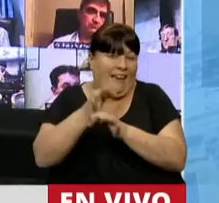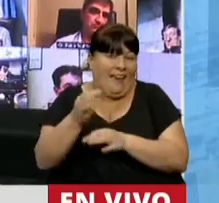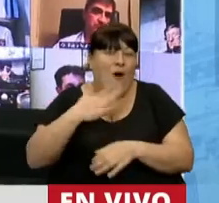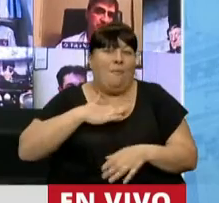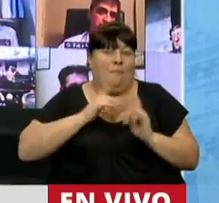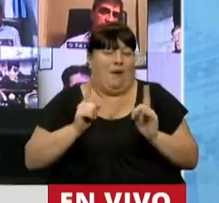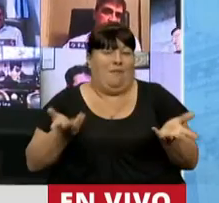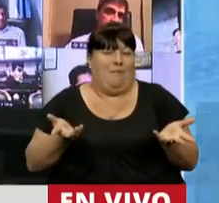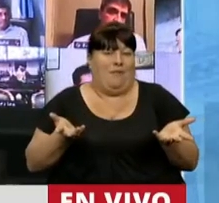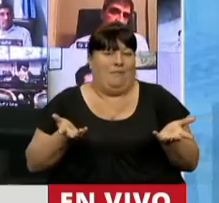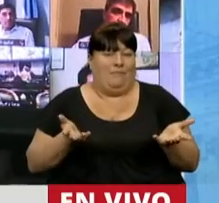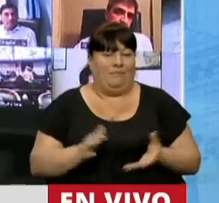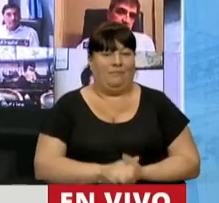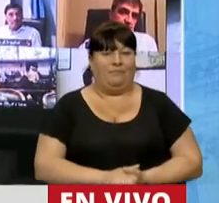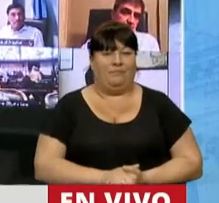actos propios.